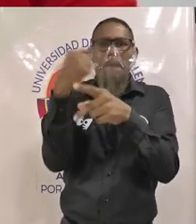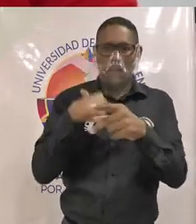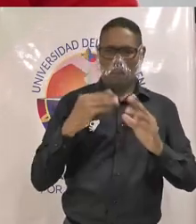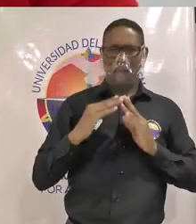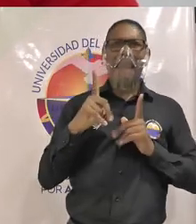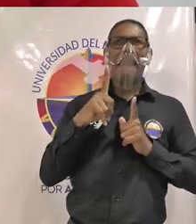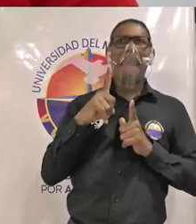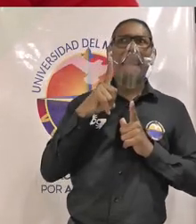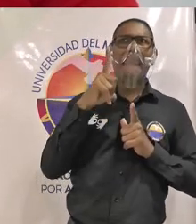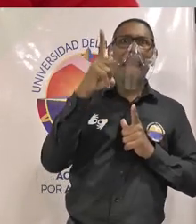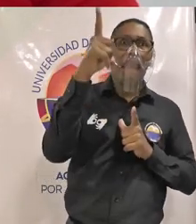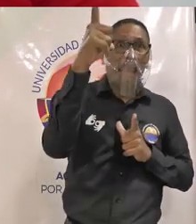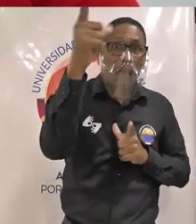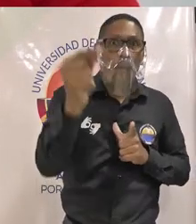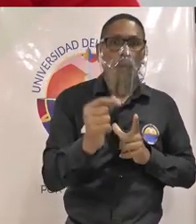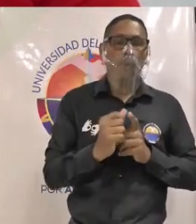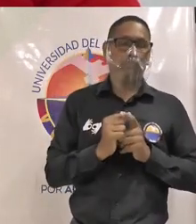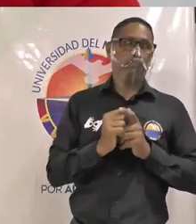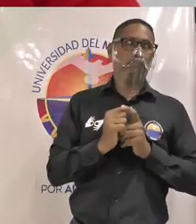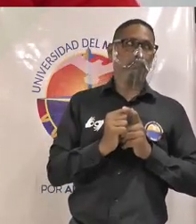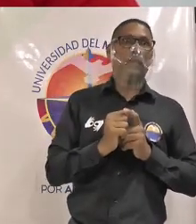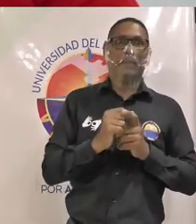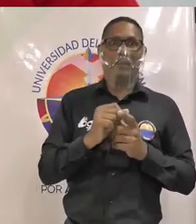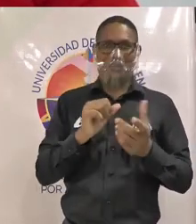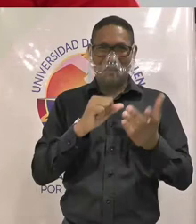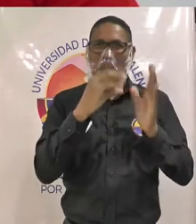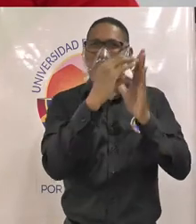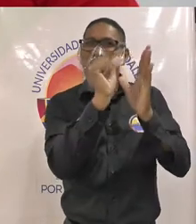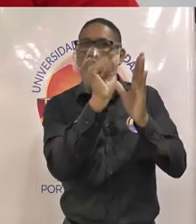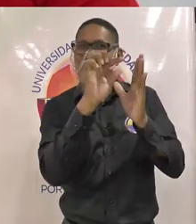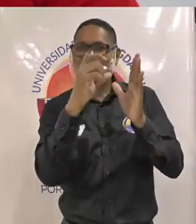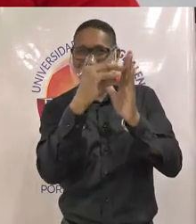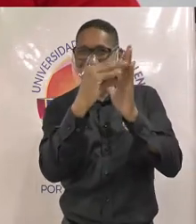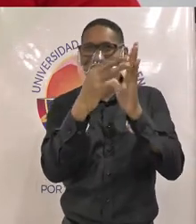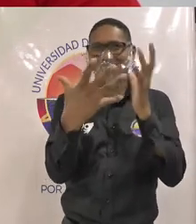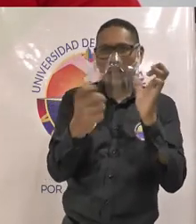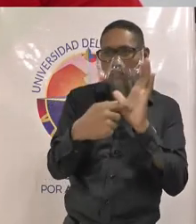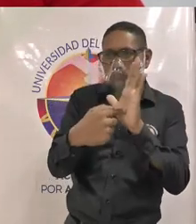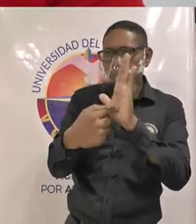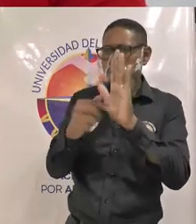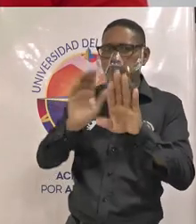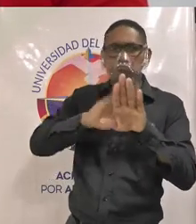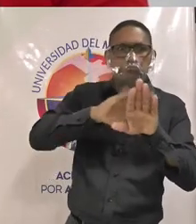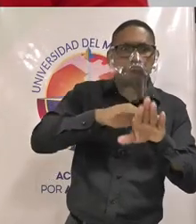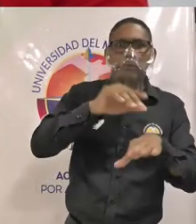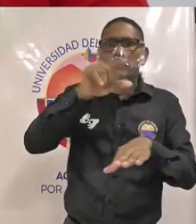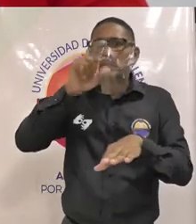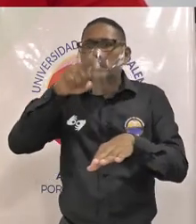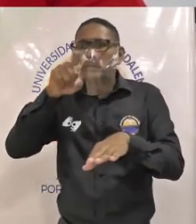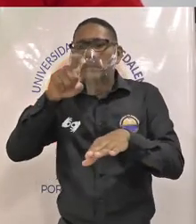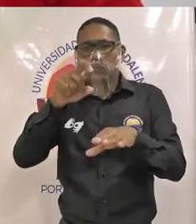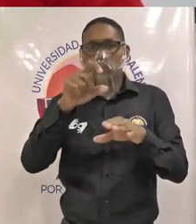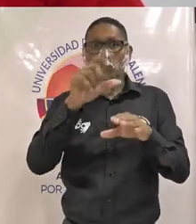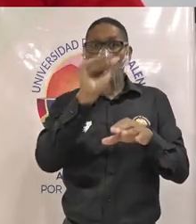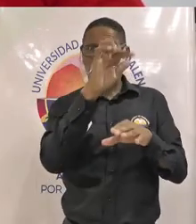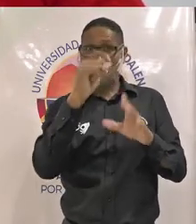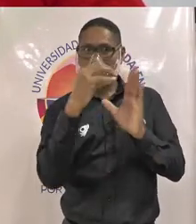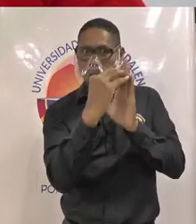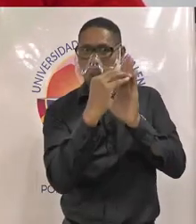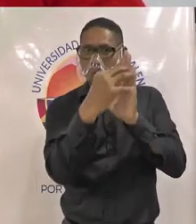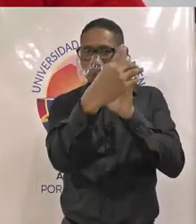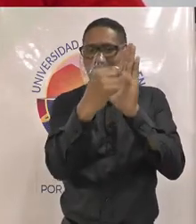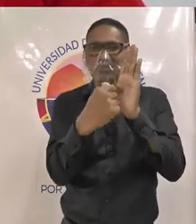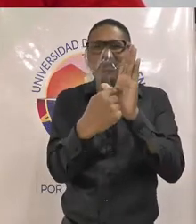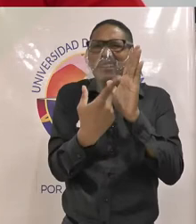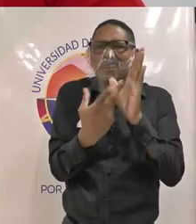casas y de primera mano queremos con esta app atender a esa necesidad esta app va a funcionar de tal